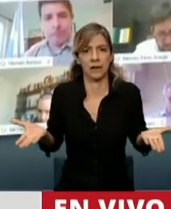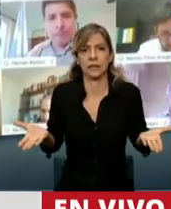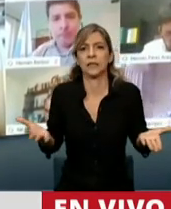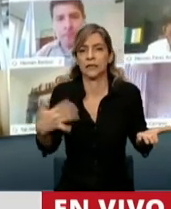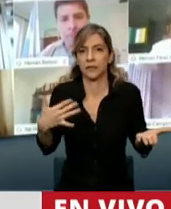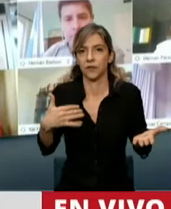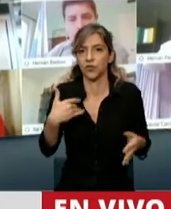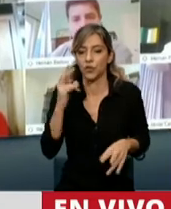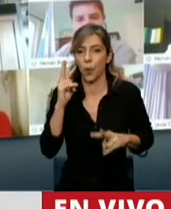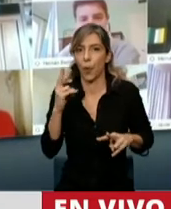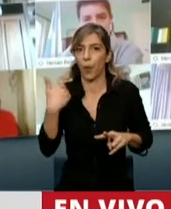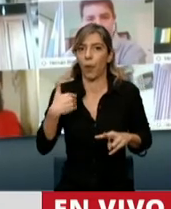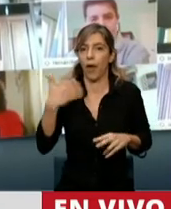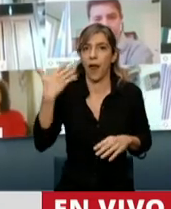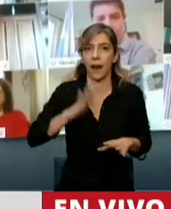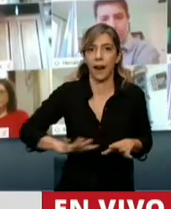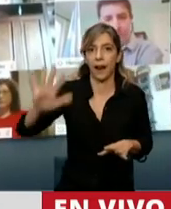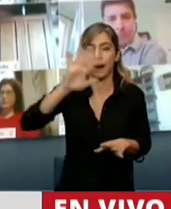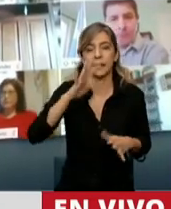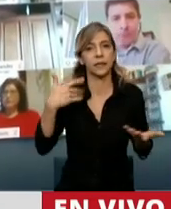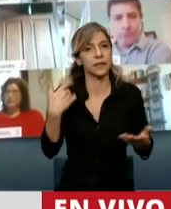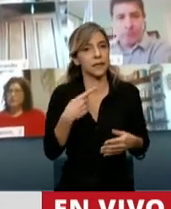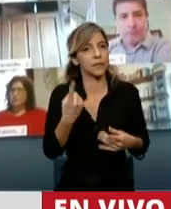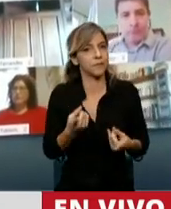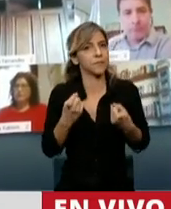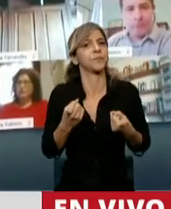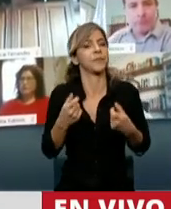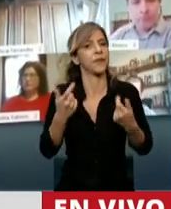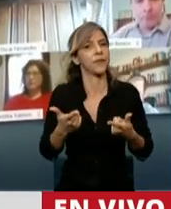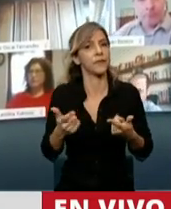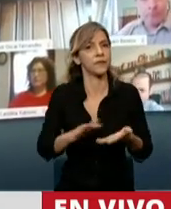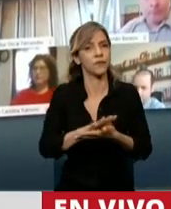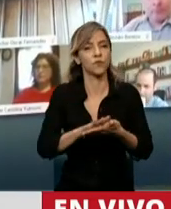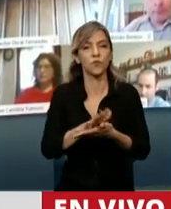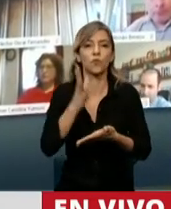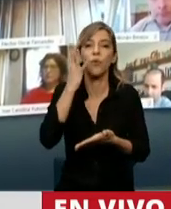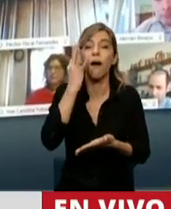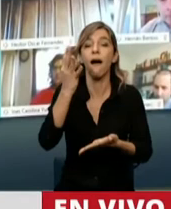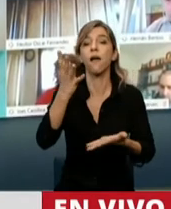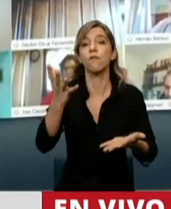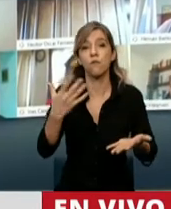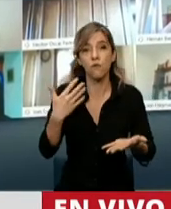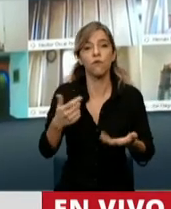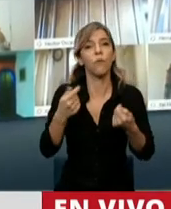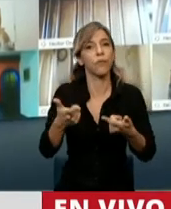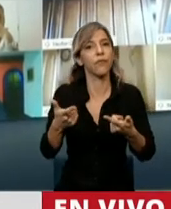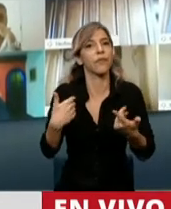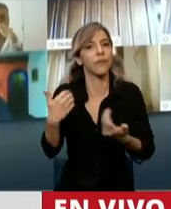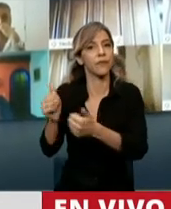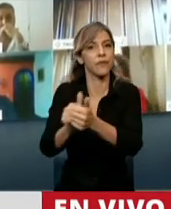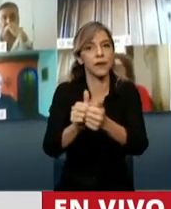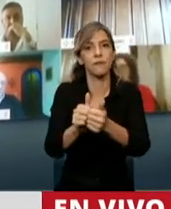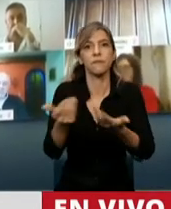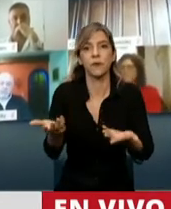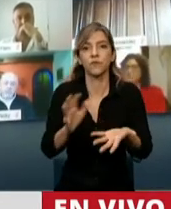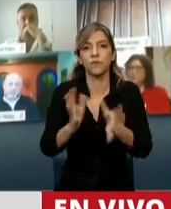dar una herramienta que le permita a todo nuestro entramado financiar la